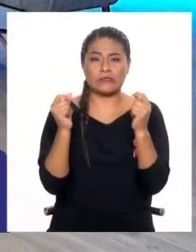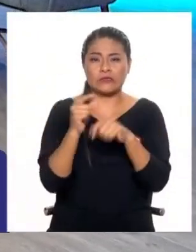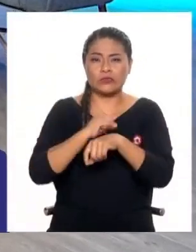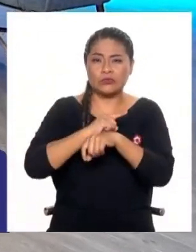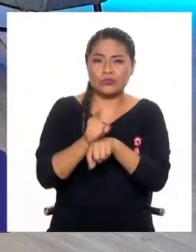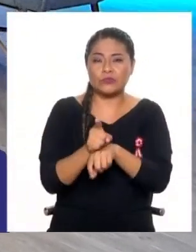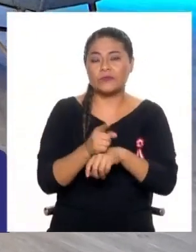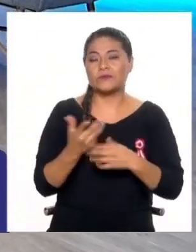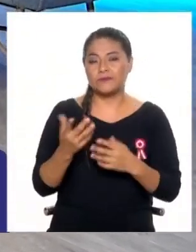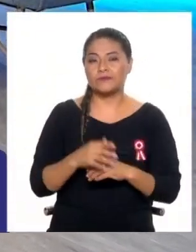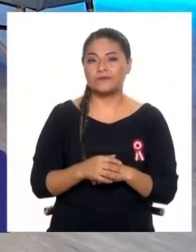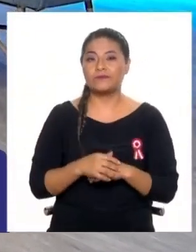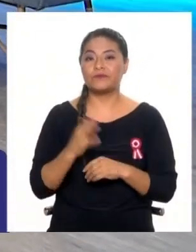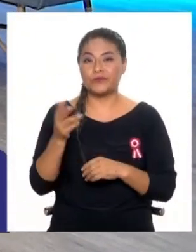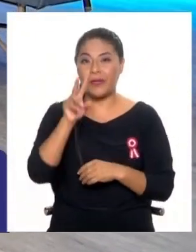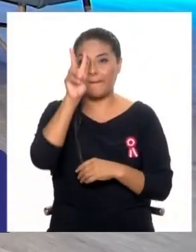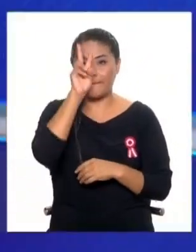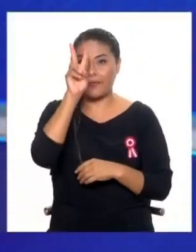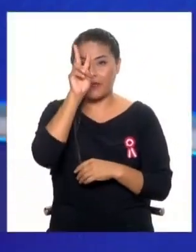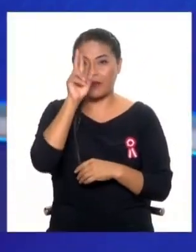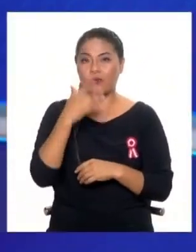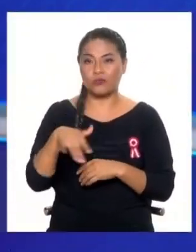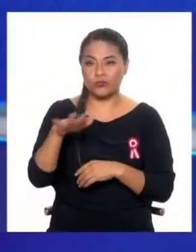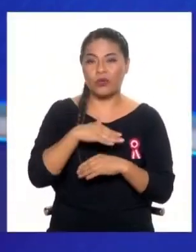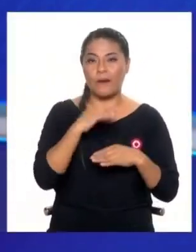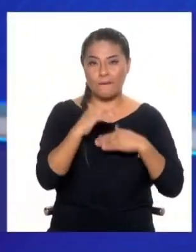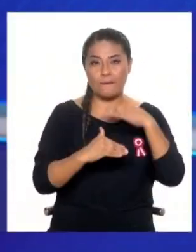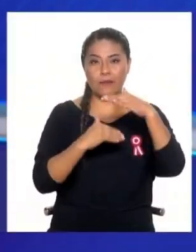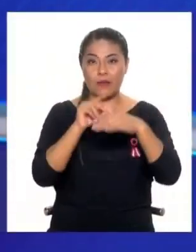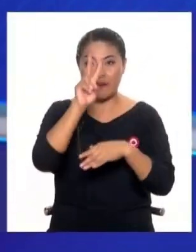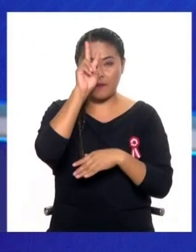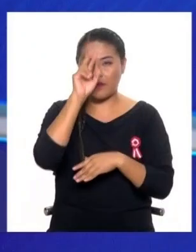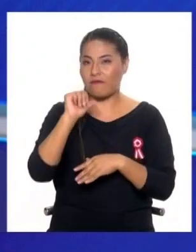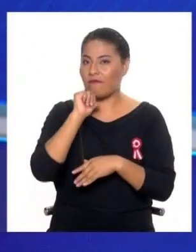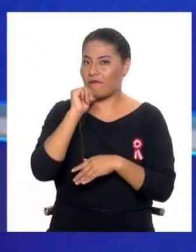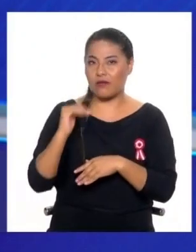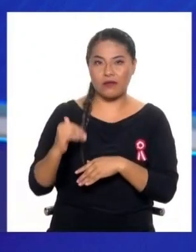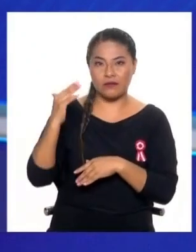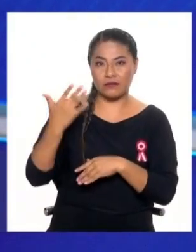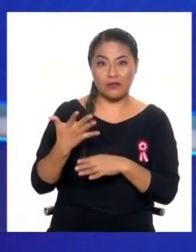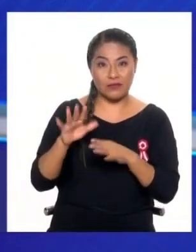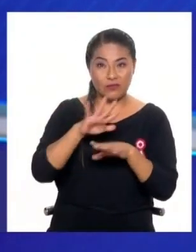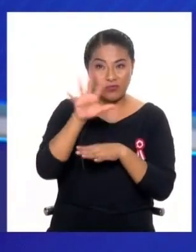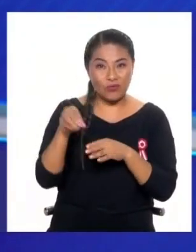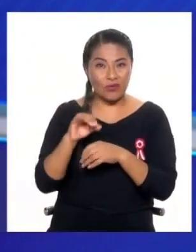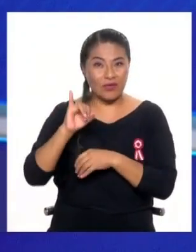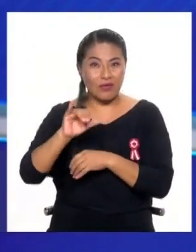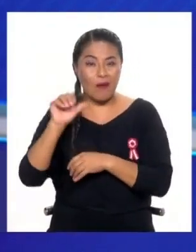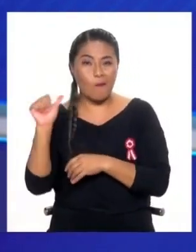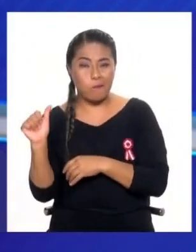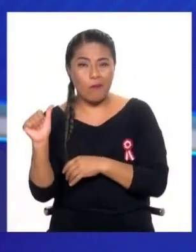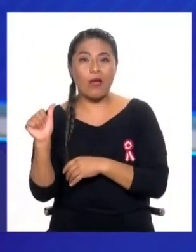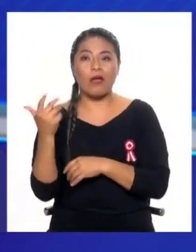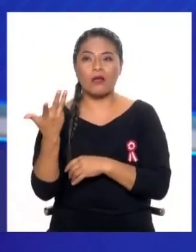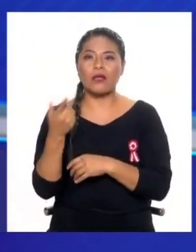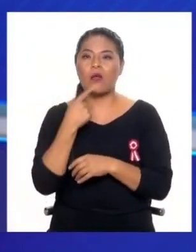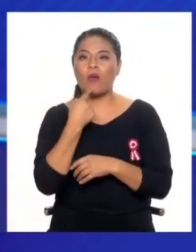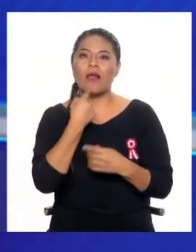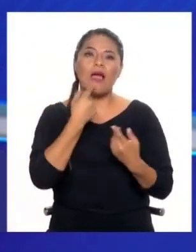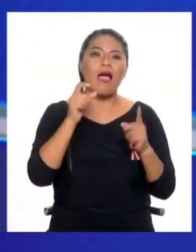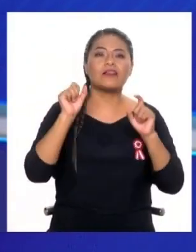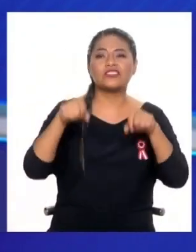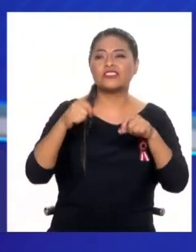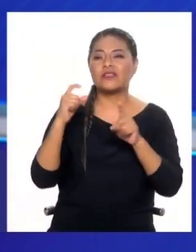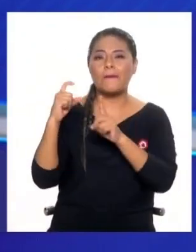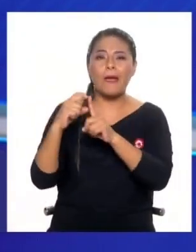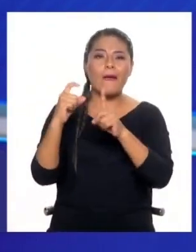Claro. Entonces, el Perú, en varios aspectos, no está preparado para hablar de inteligencia artificial, pero nos gusta hablar porque es algo de moda, porque es